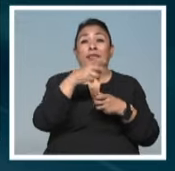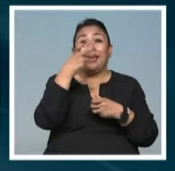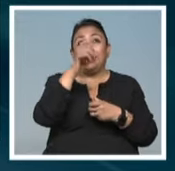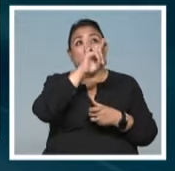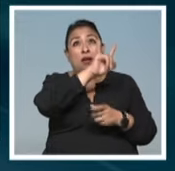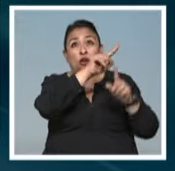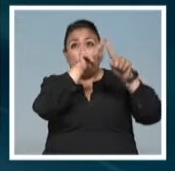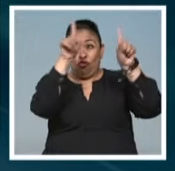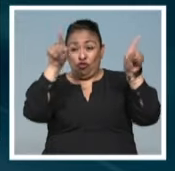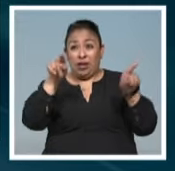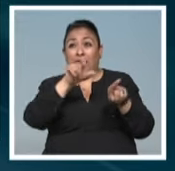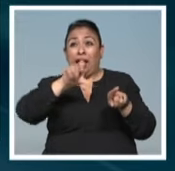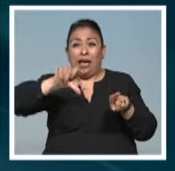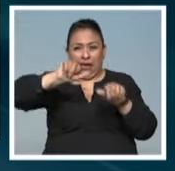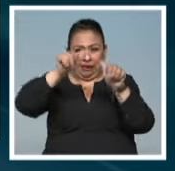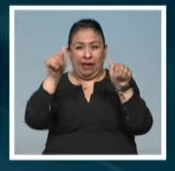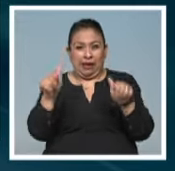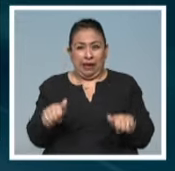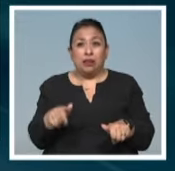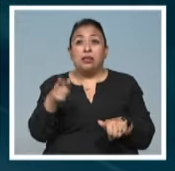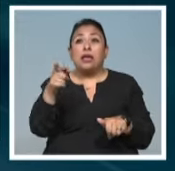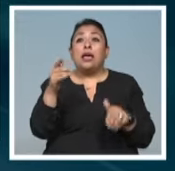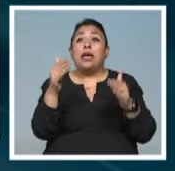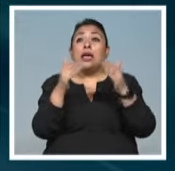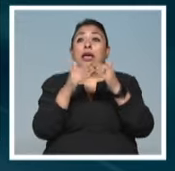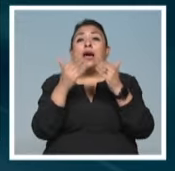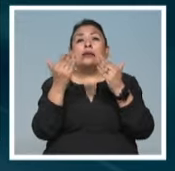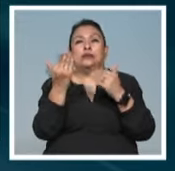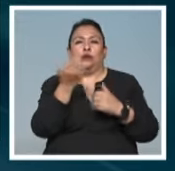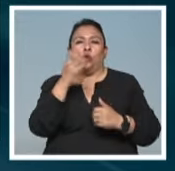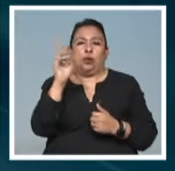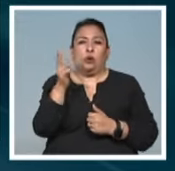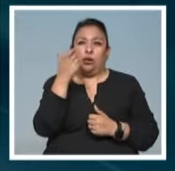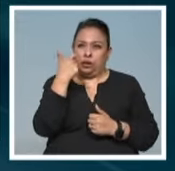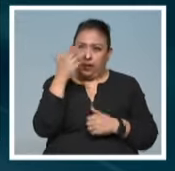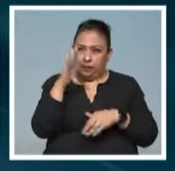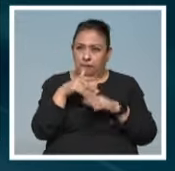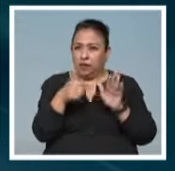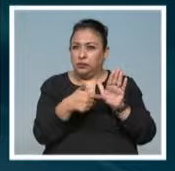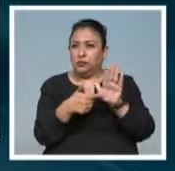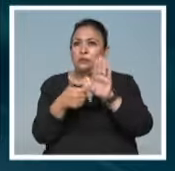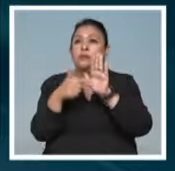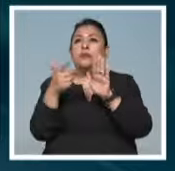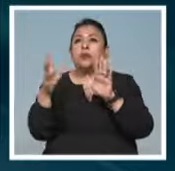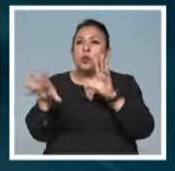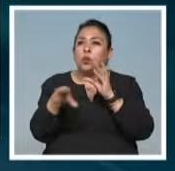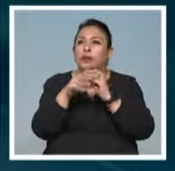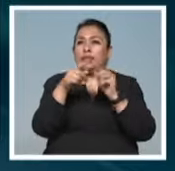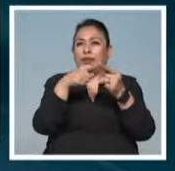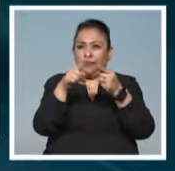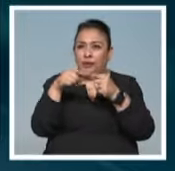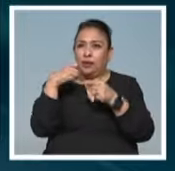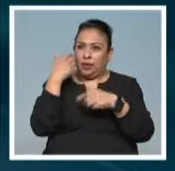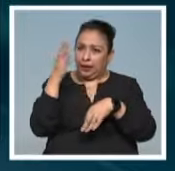esta pieza a su acervo artístico, la Casa de Estudios busca ampliar el espectro de sus colecciones.